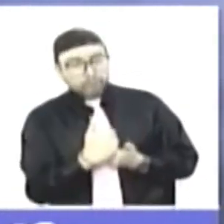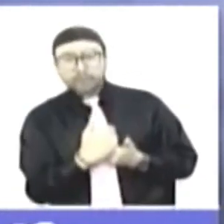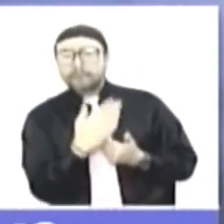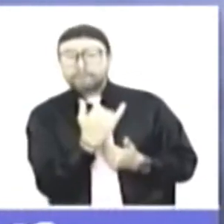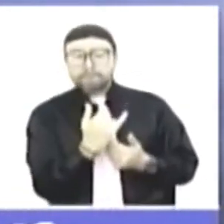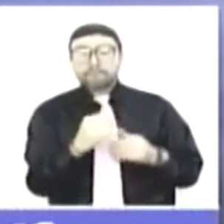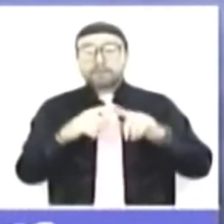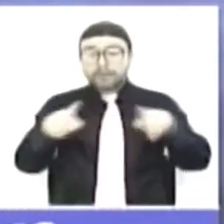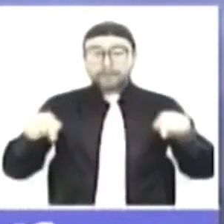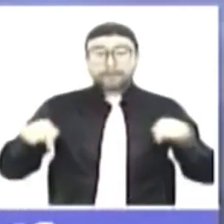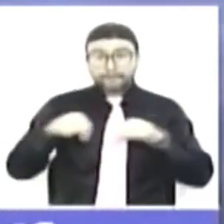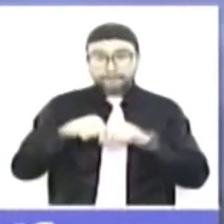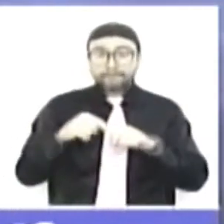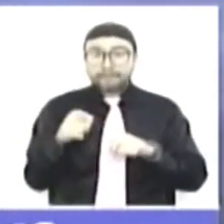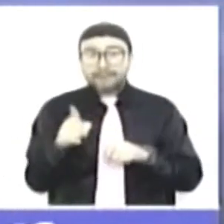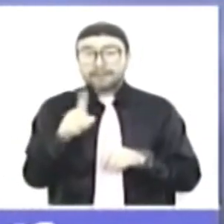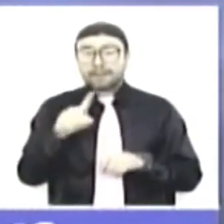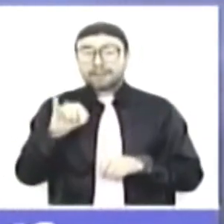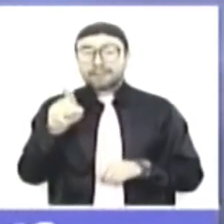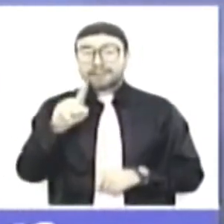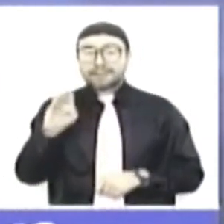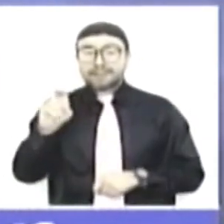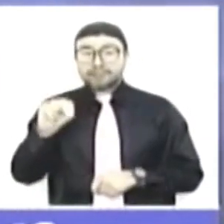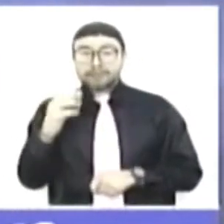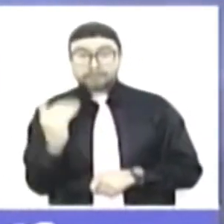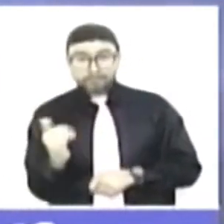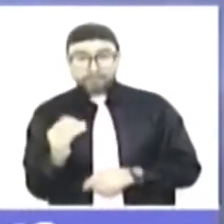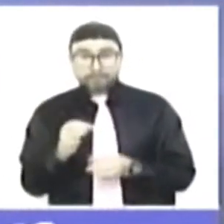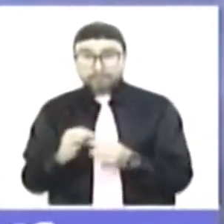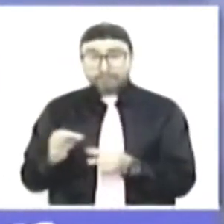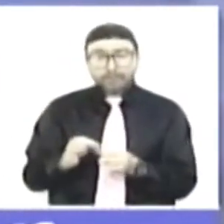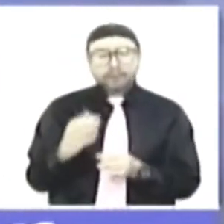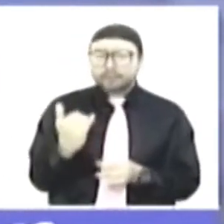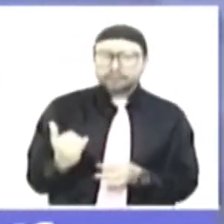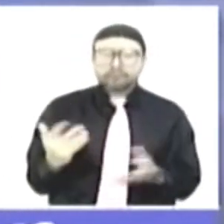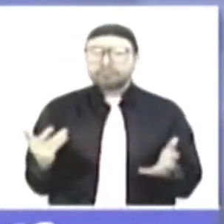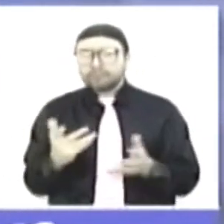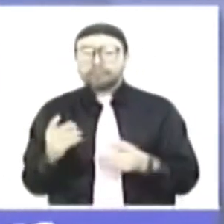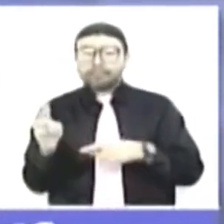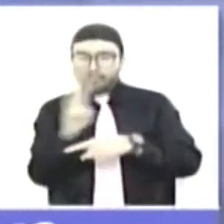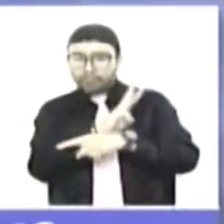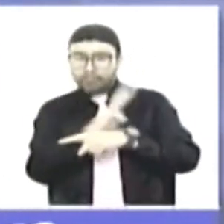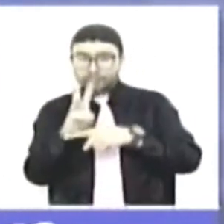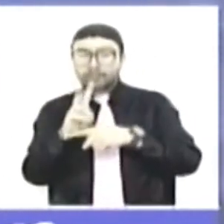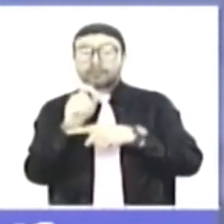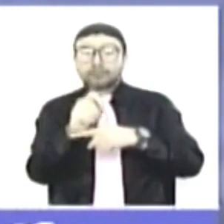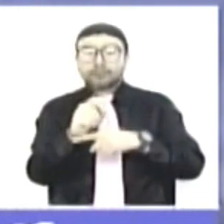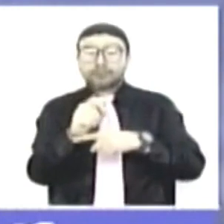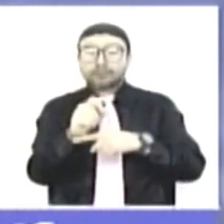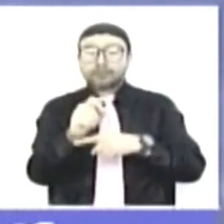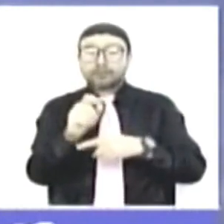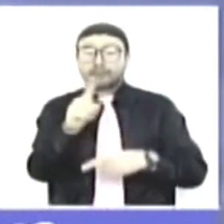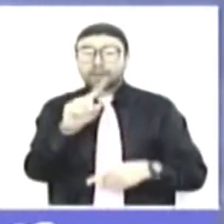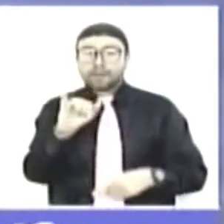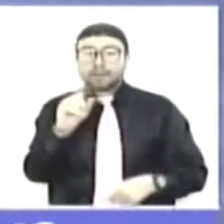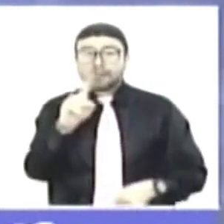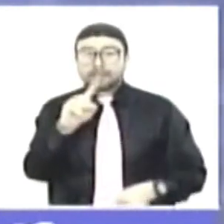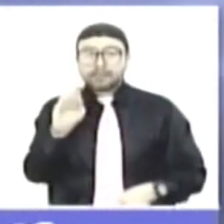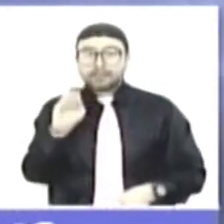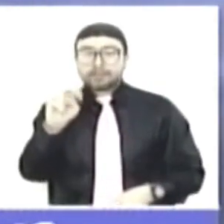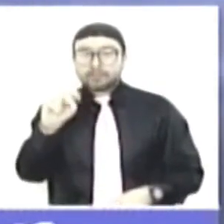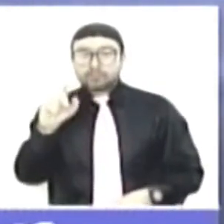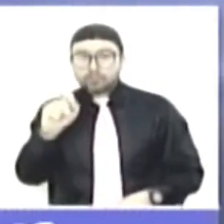oficina CISBEN del municipio. Pueden encontrar el directorio en el sitio web www.cisten